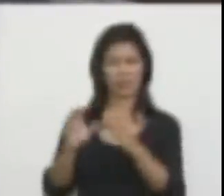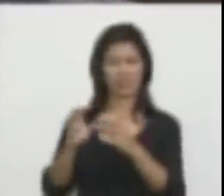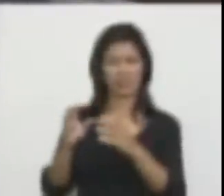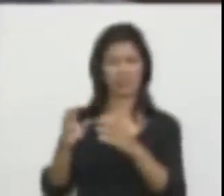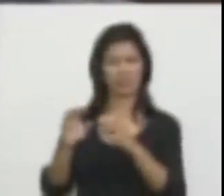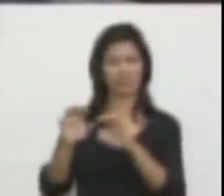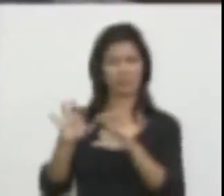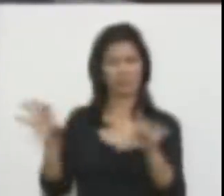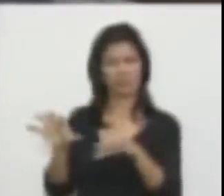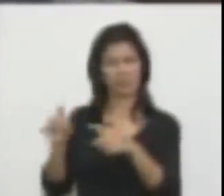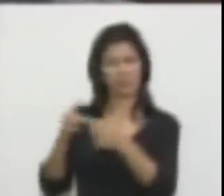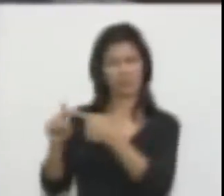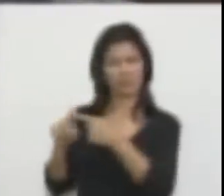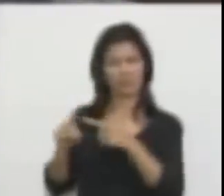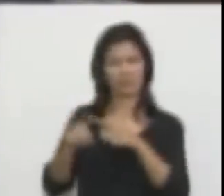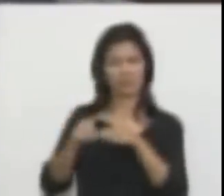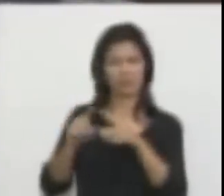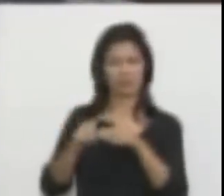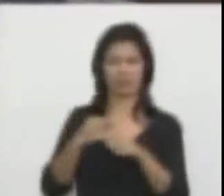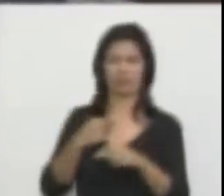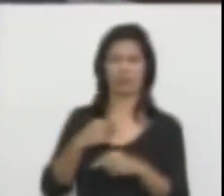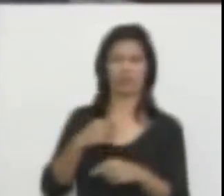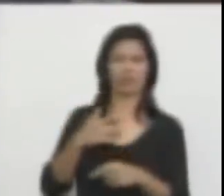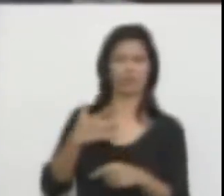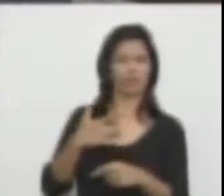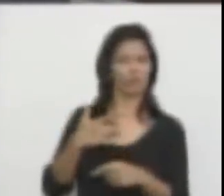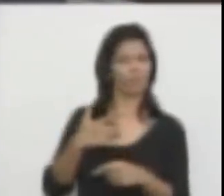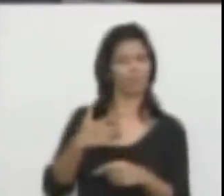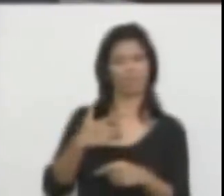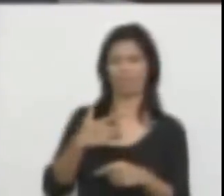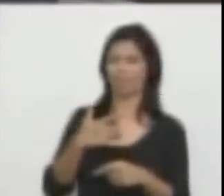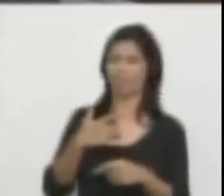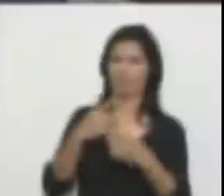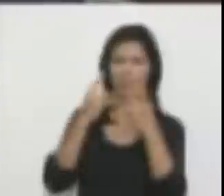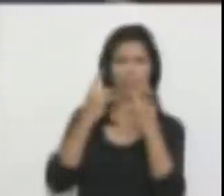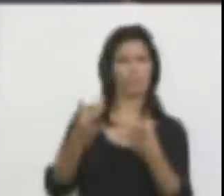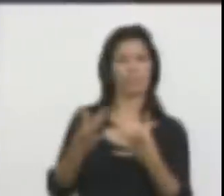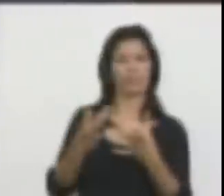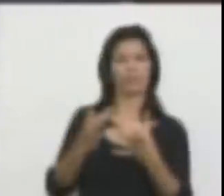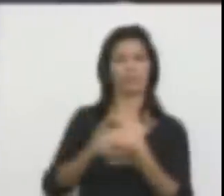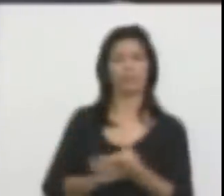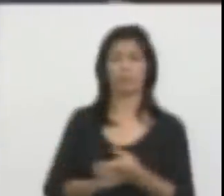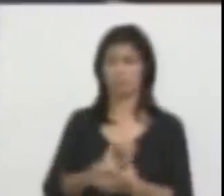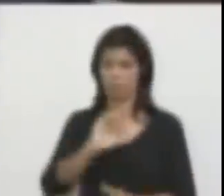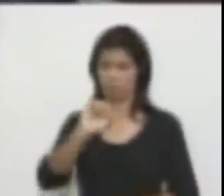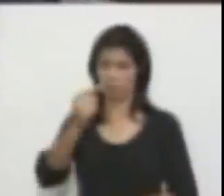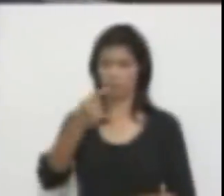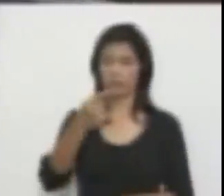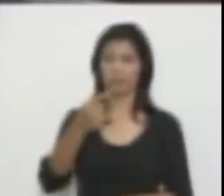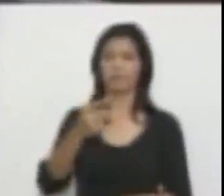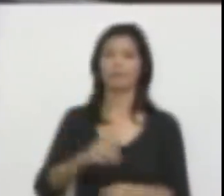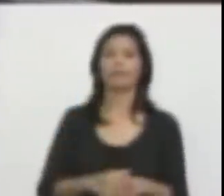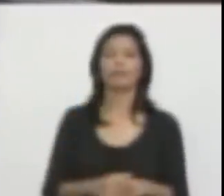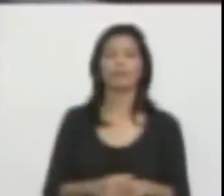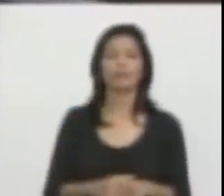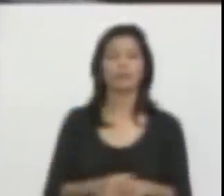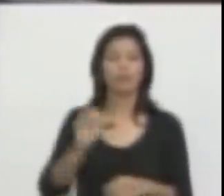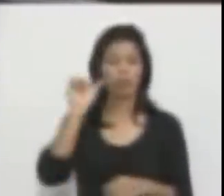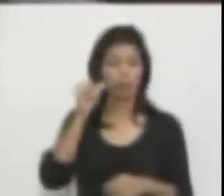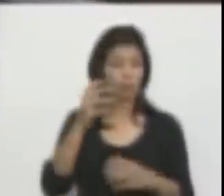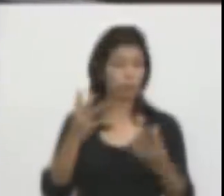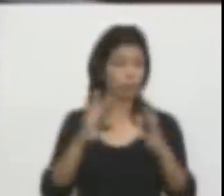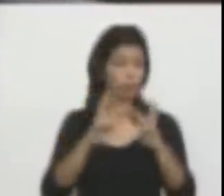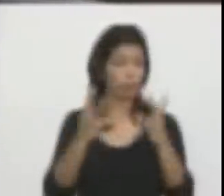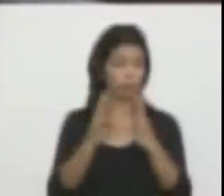todo el trámite de este proyecto. En primera instancia, les recuerdo a los amigos del